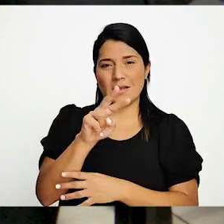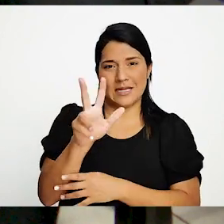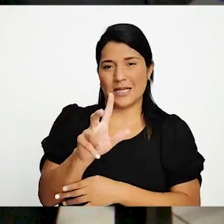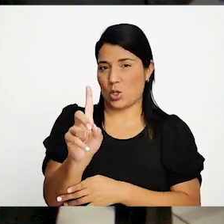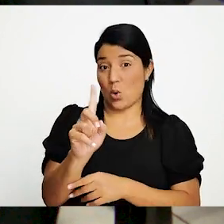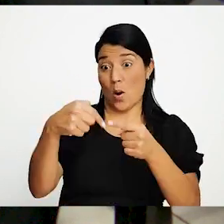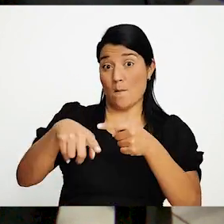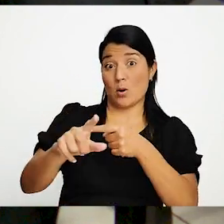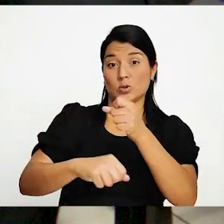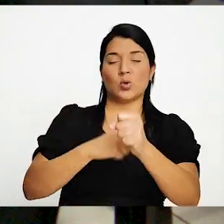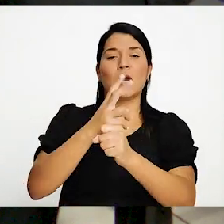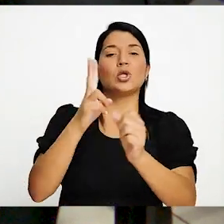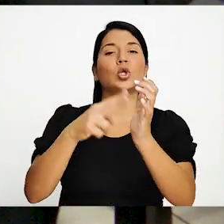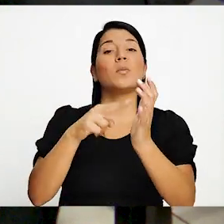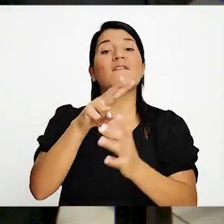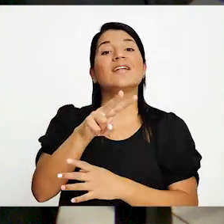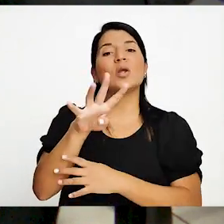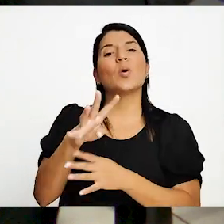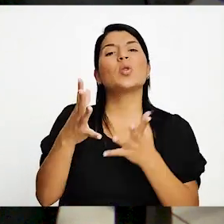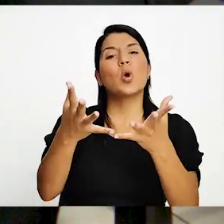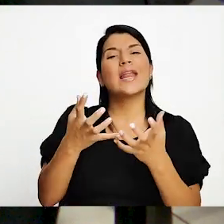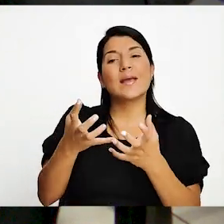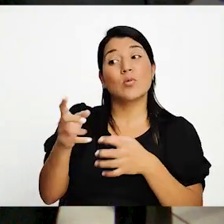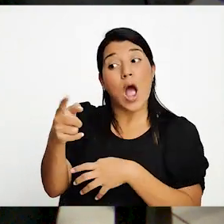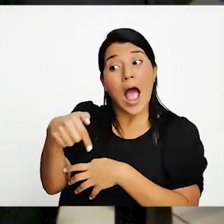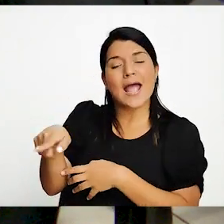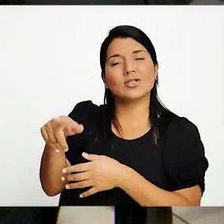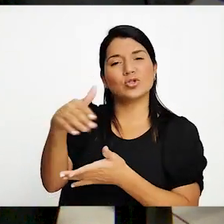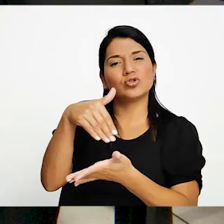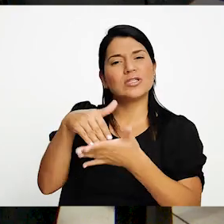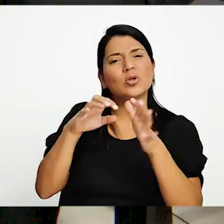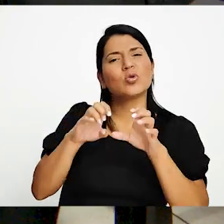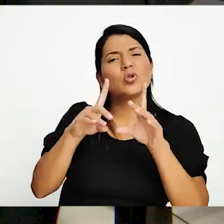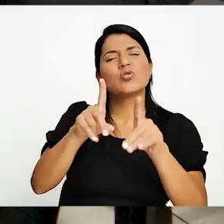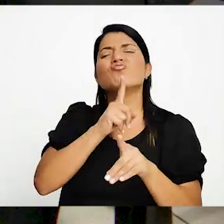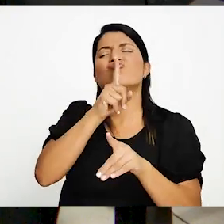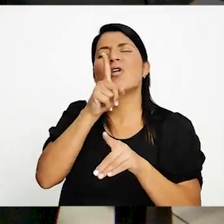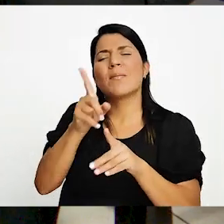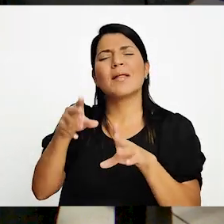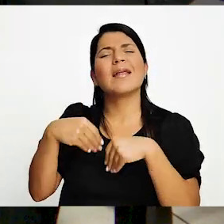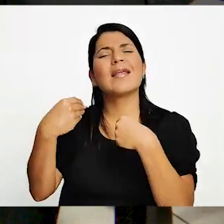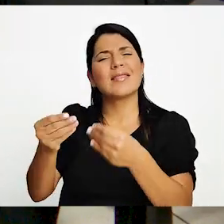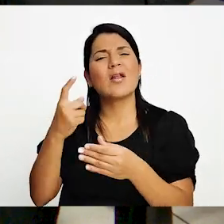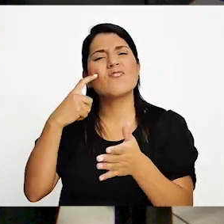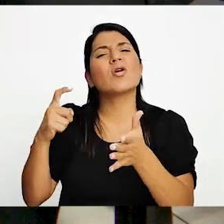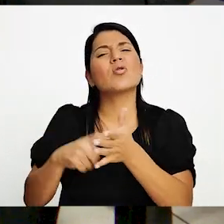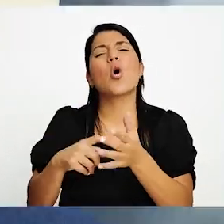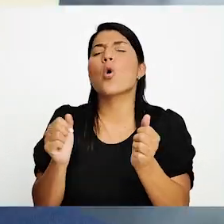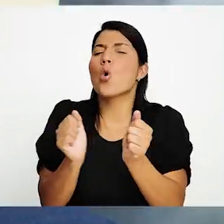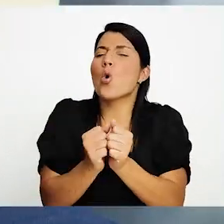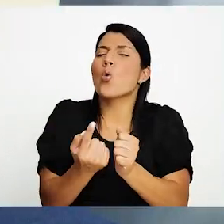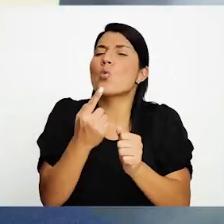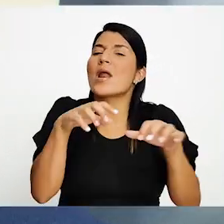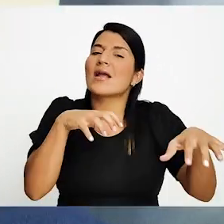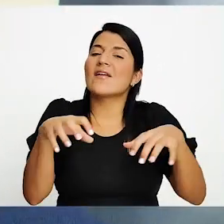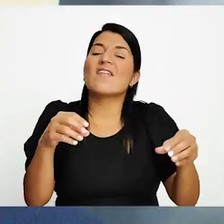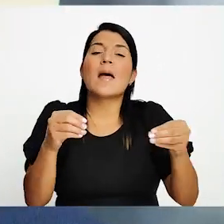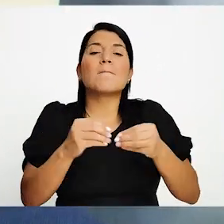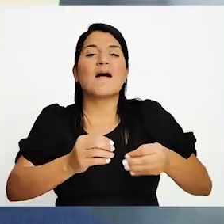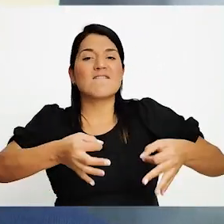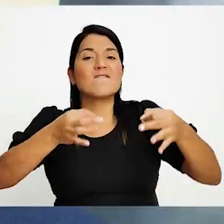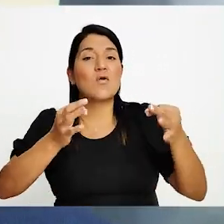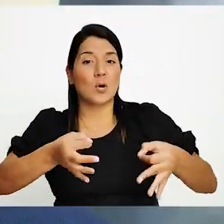que estos centros educativos realmente se les dé el realce y hacerlo con un evento un poco más formal. Estamos